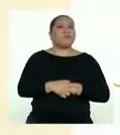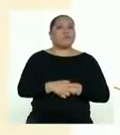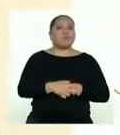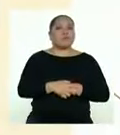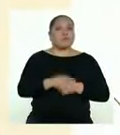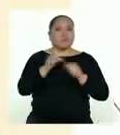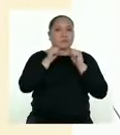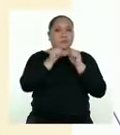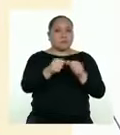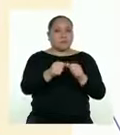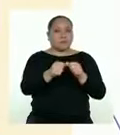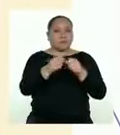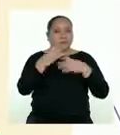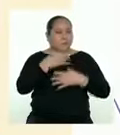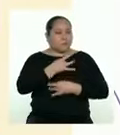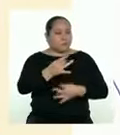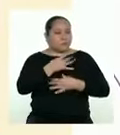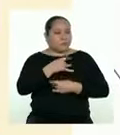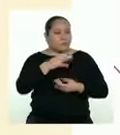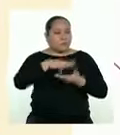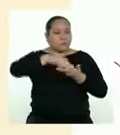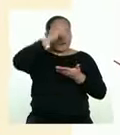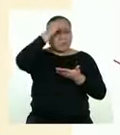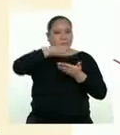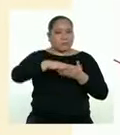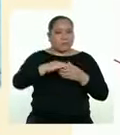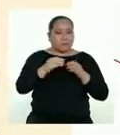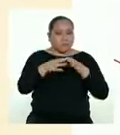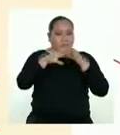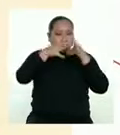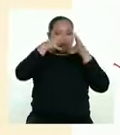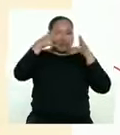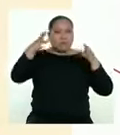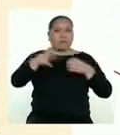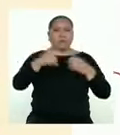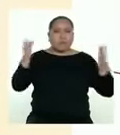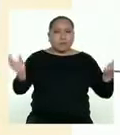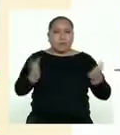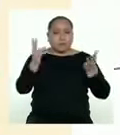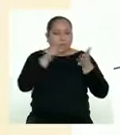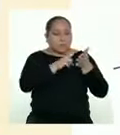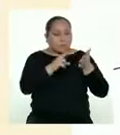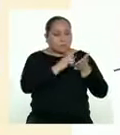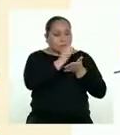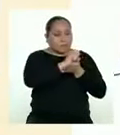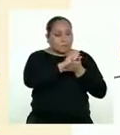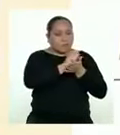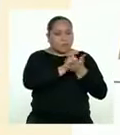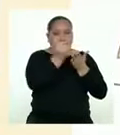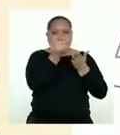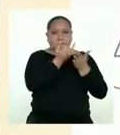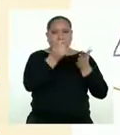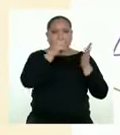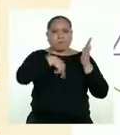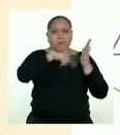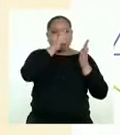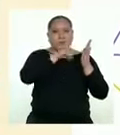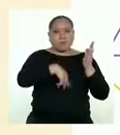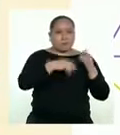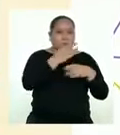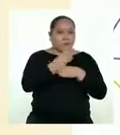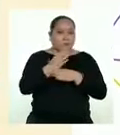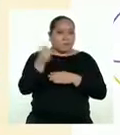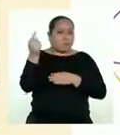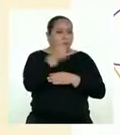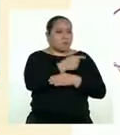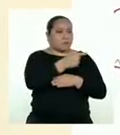Mantén vivo su interés por aprender y enriquecer su intelecto. Aliéntalos a leer, escribir, dibujar, pintar y comparte